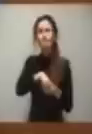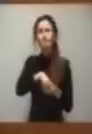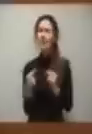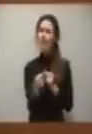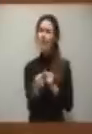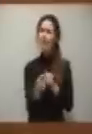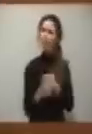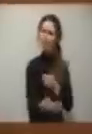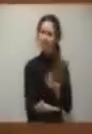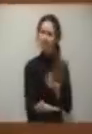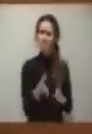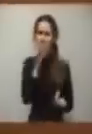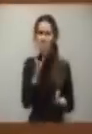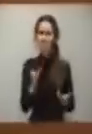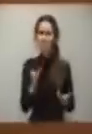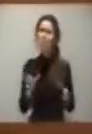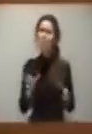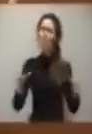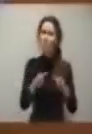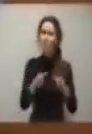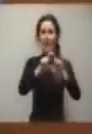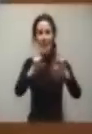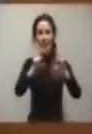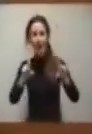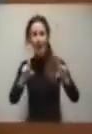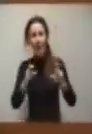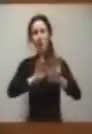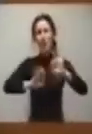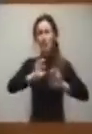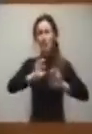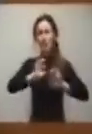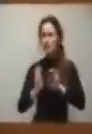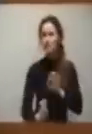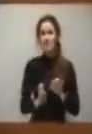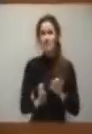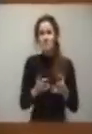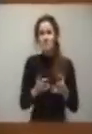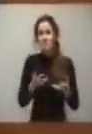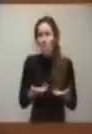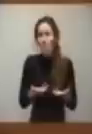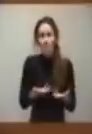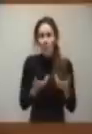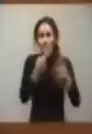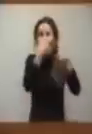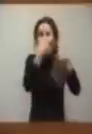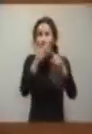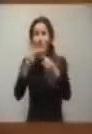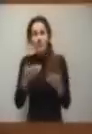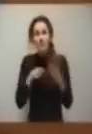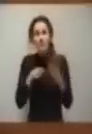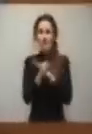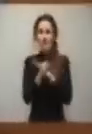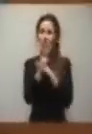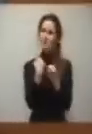despreciativa para un conjunto de entidades, de entes, organismos muy diversos, muy diferentes y que desarrollan tareas